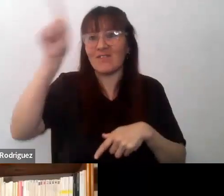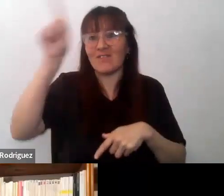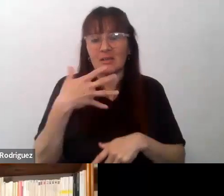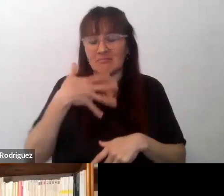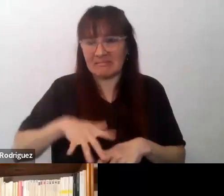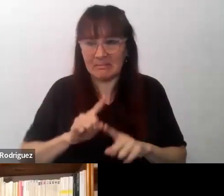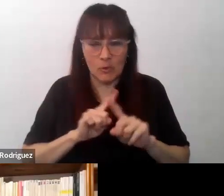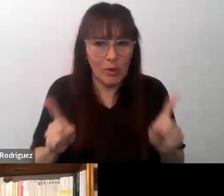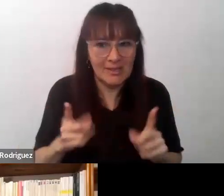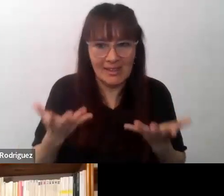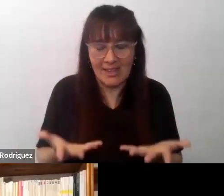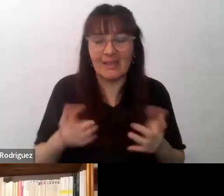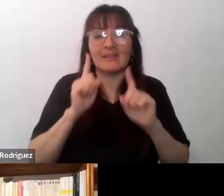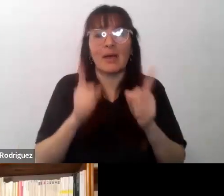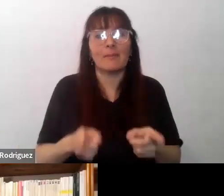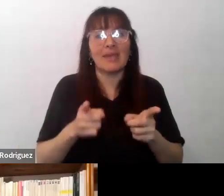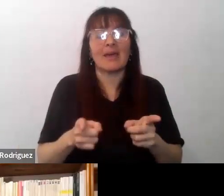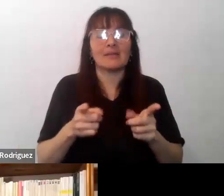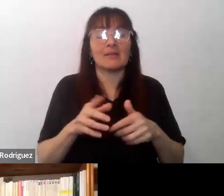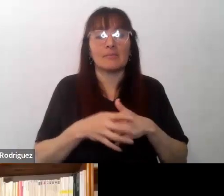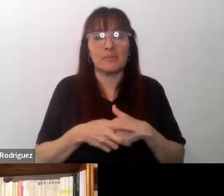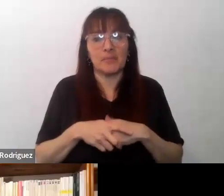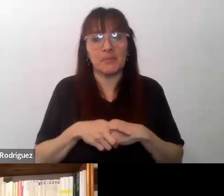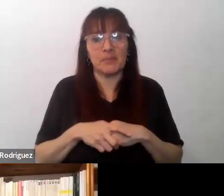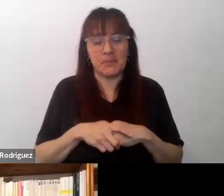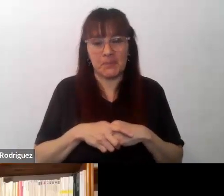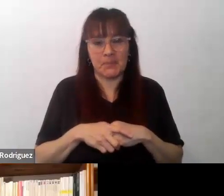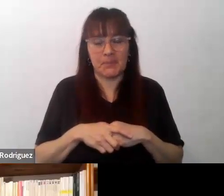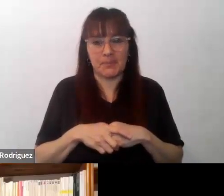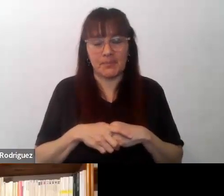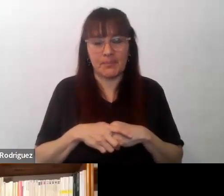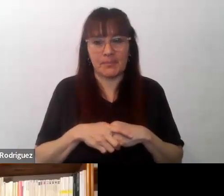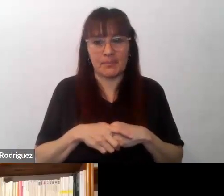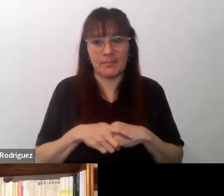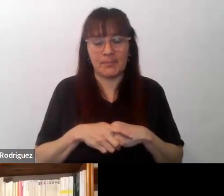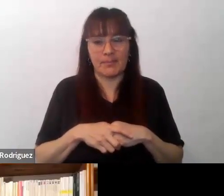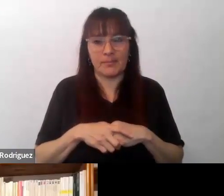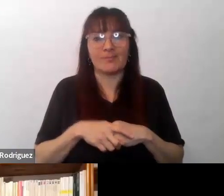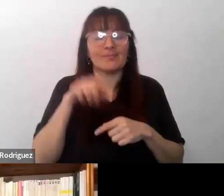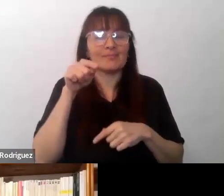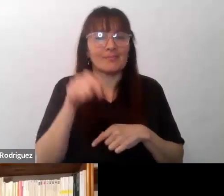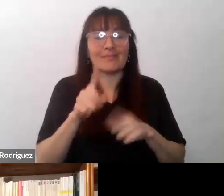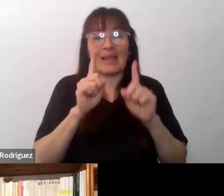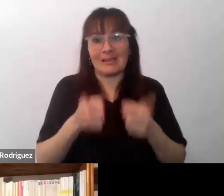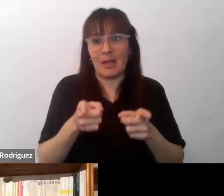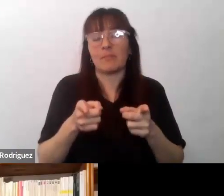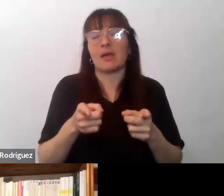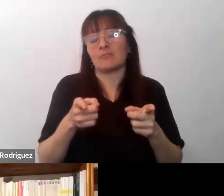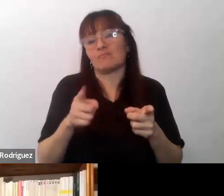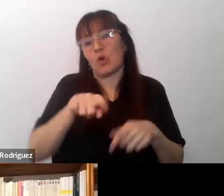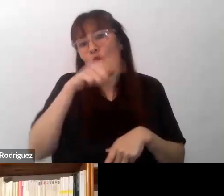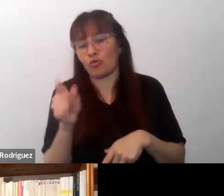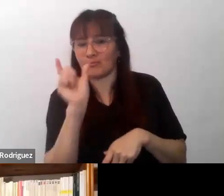primero. Y la intercomprensión es como una llegada, un logro,